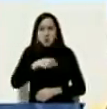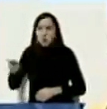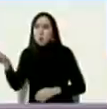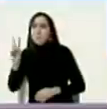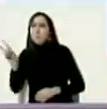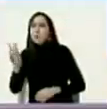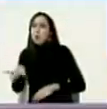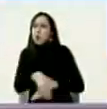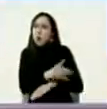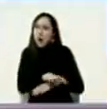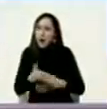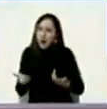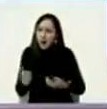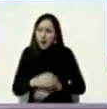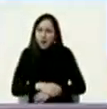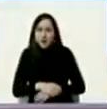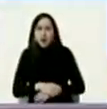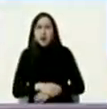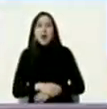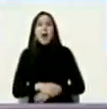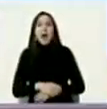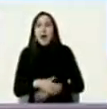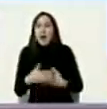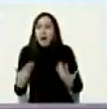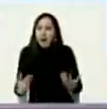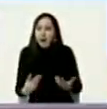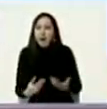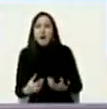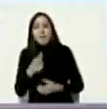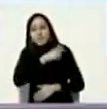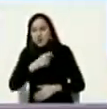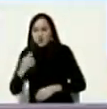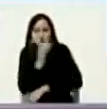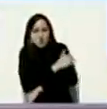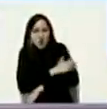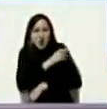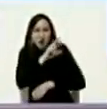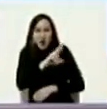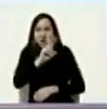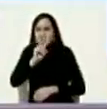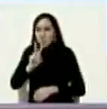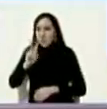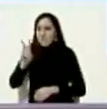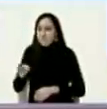calles esta gente está diciendo que hay que aplicar el R2P ¿qué es el R2P?